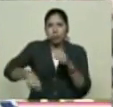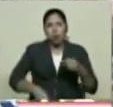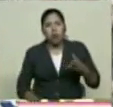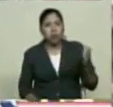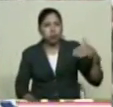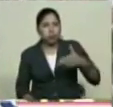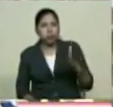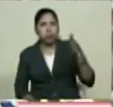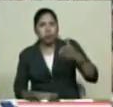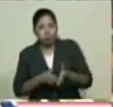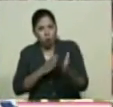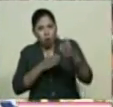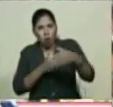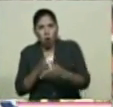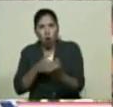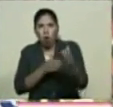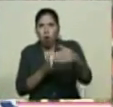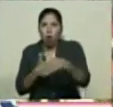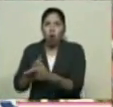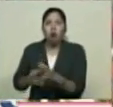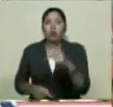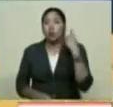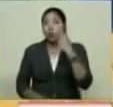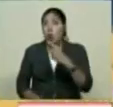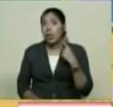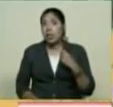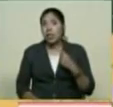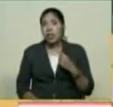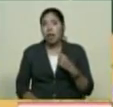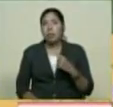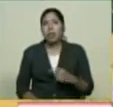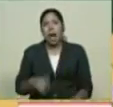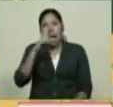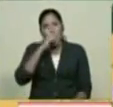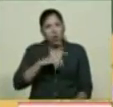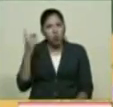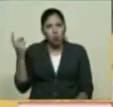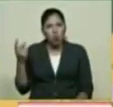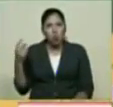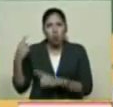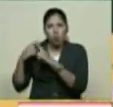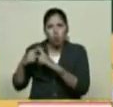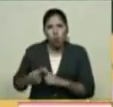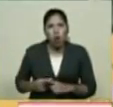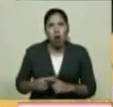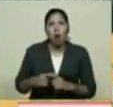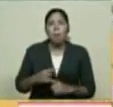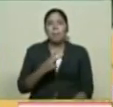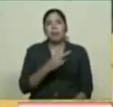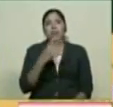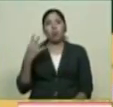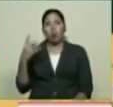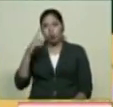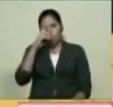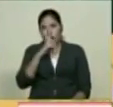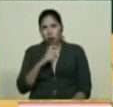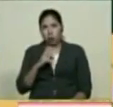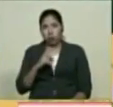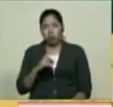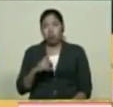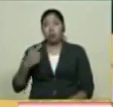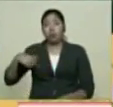hermosa población Ya que tiene 24 años la Vuelta a la Azulita Se está luchando para que sea incluida, ¿no? En el